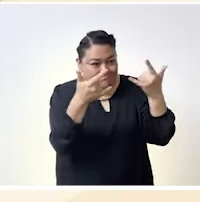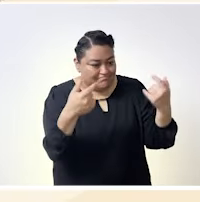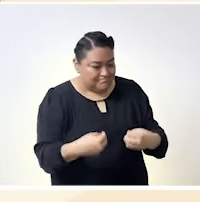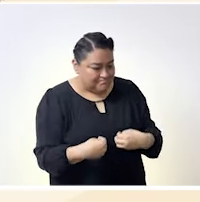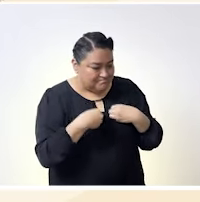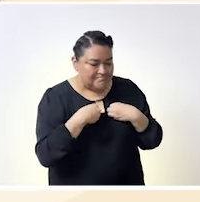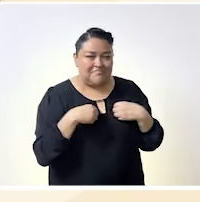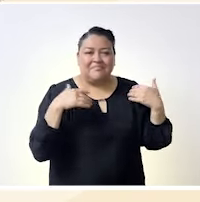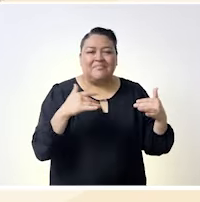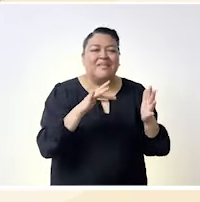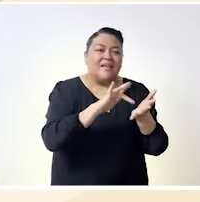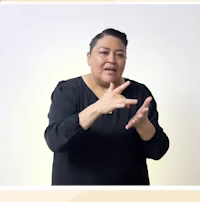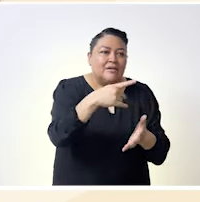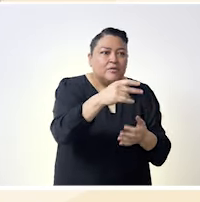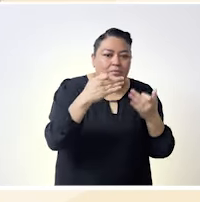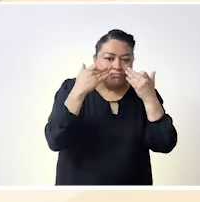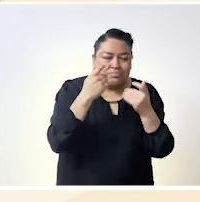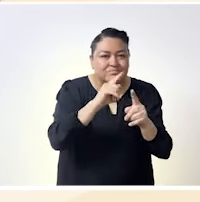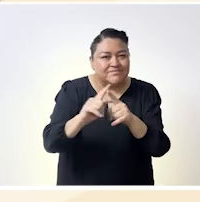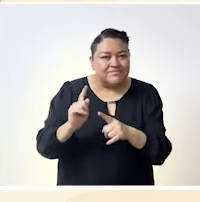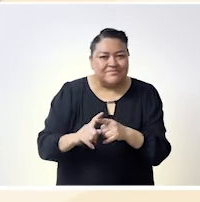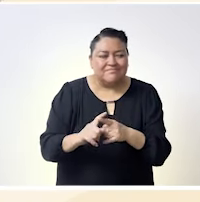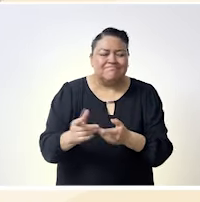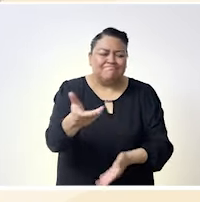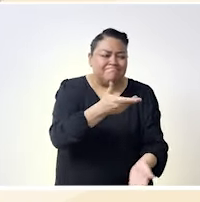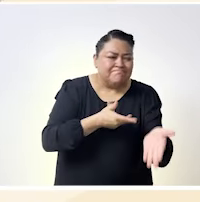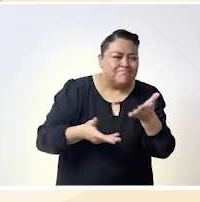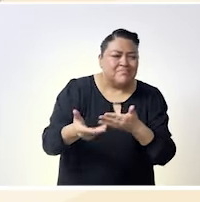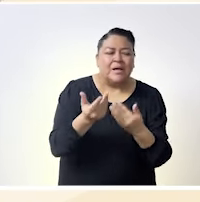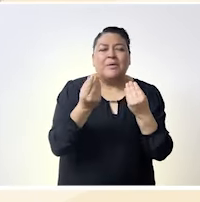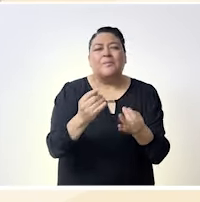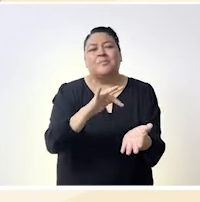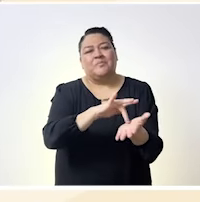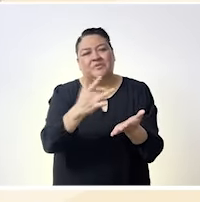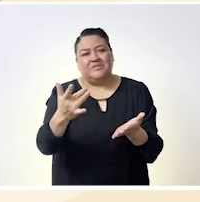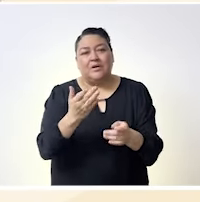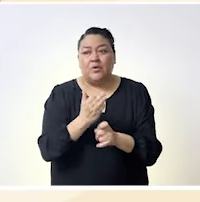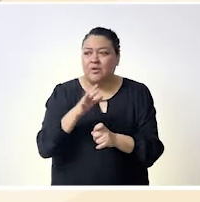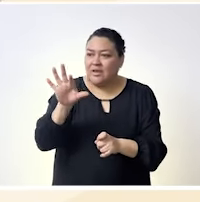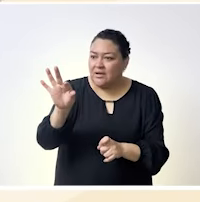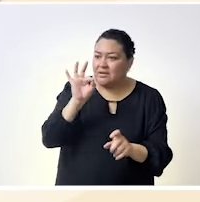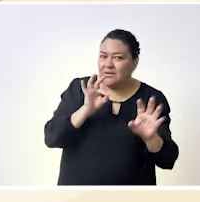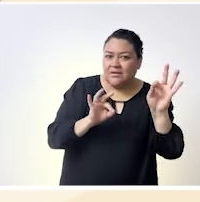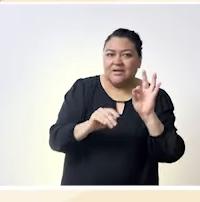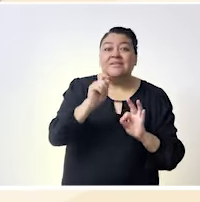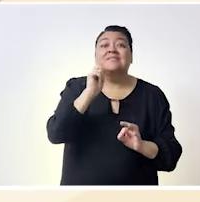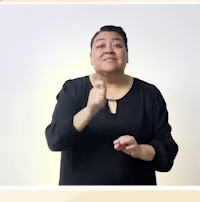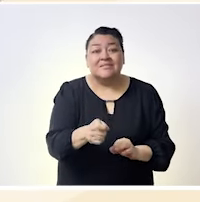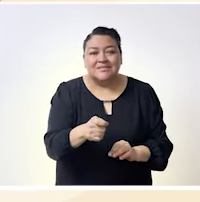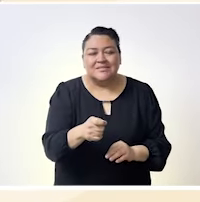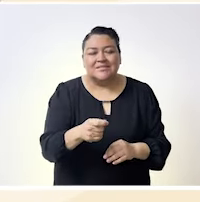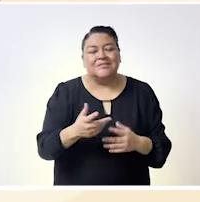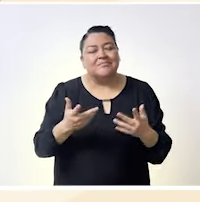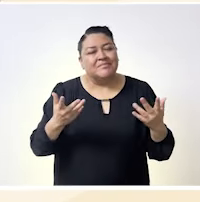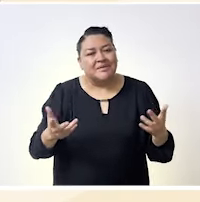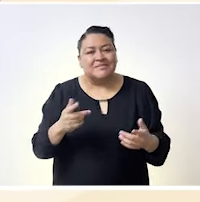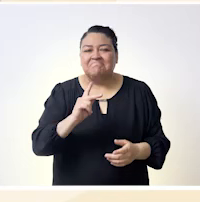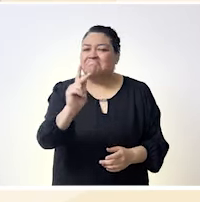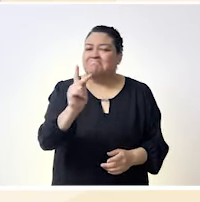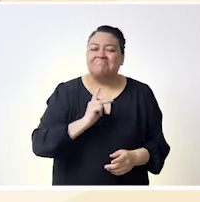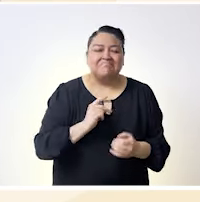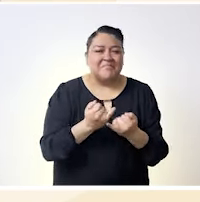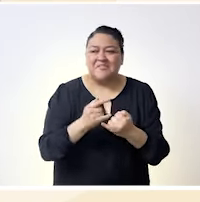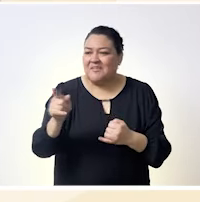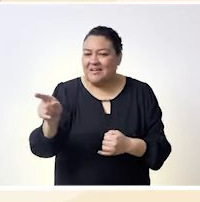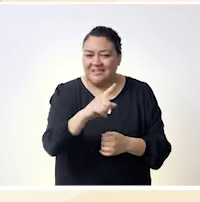sus experiencias sus vivencias sus testimonios y lo que resaltamos es justamente esto creo que